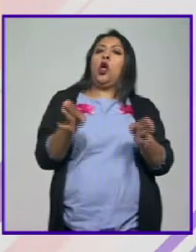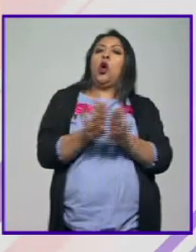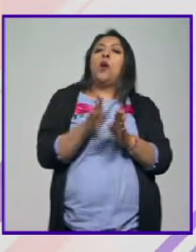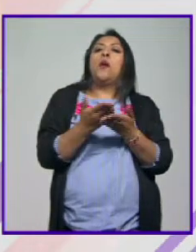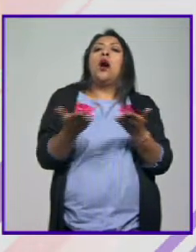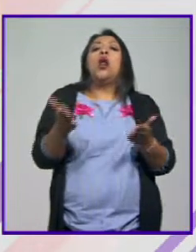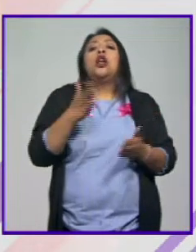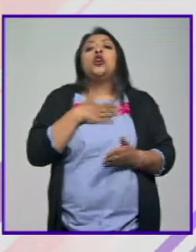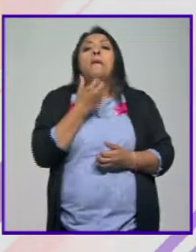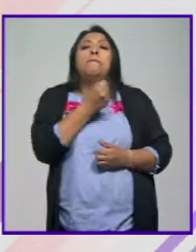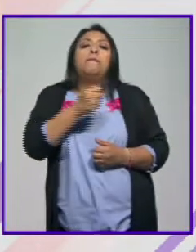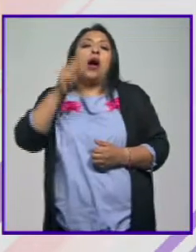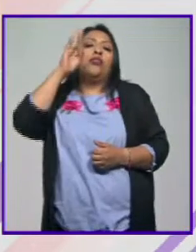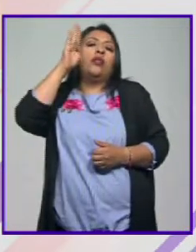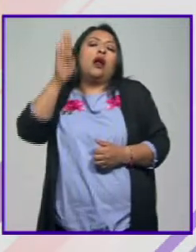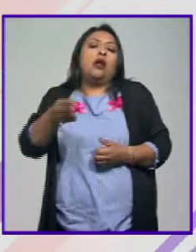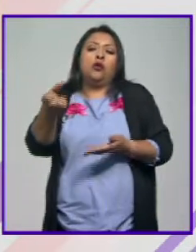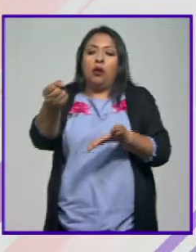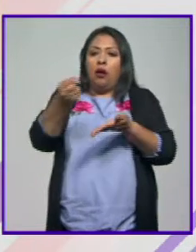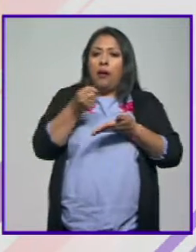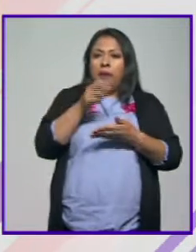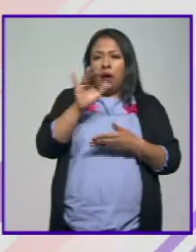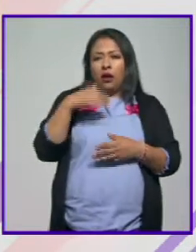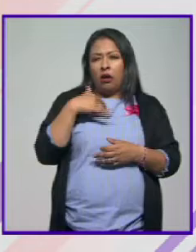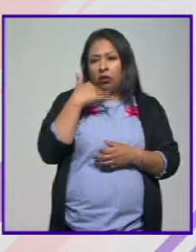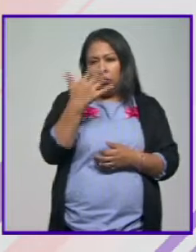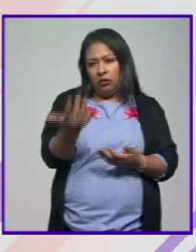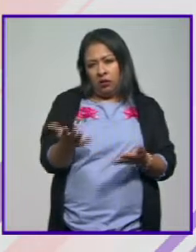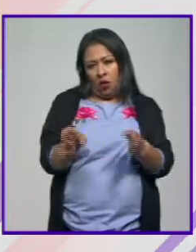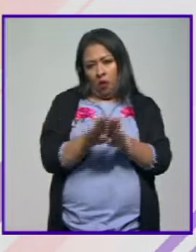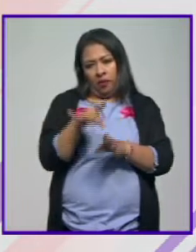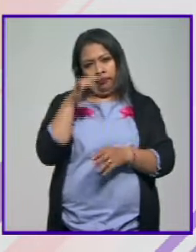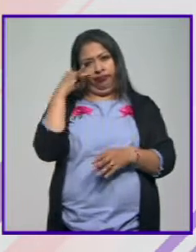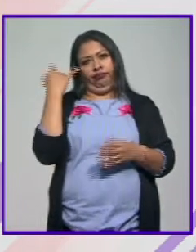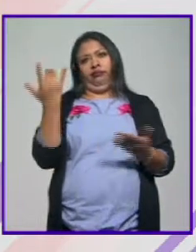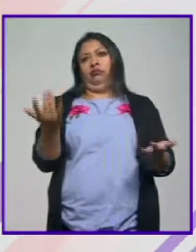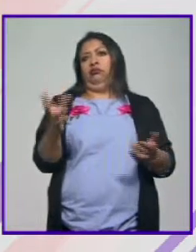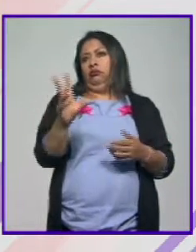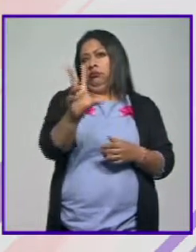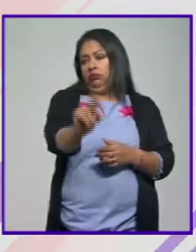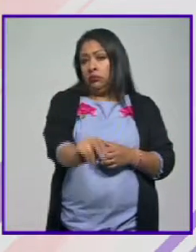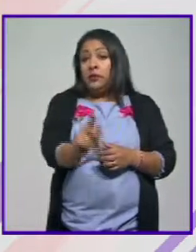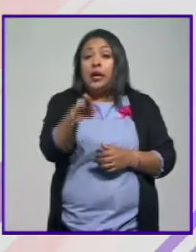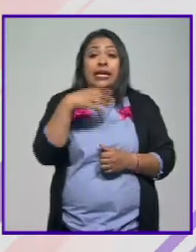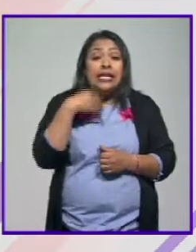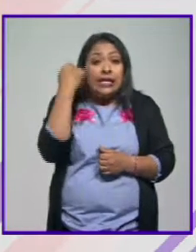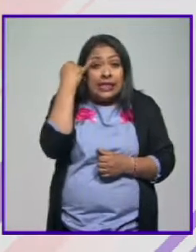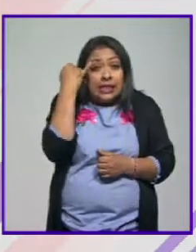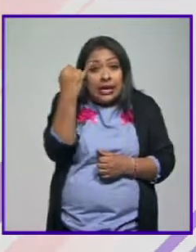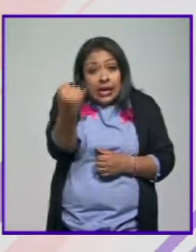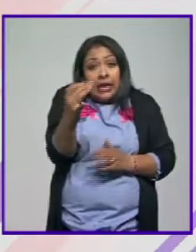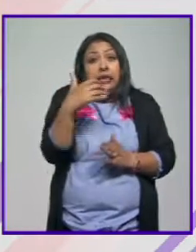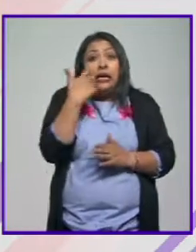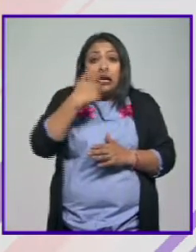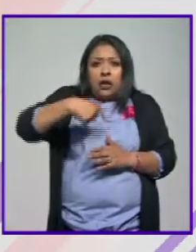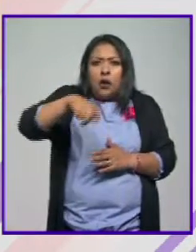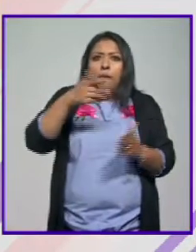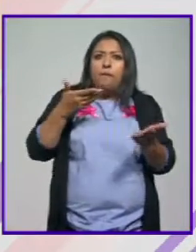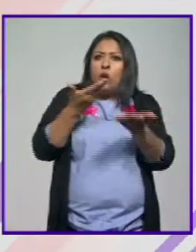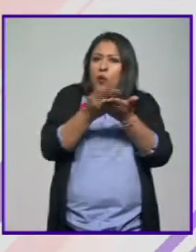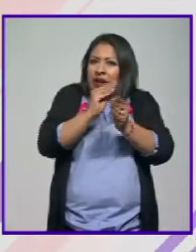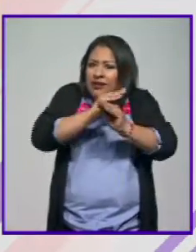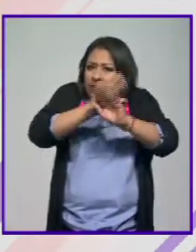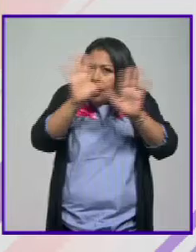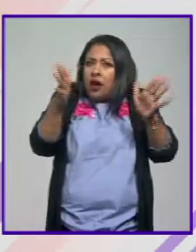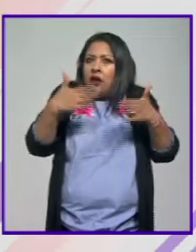resulta que porque soy talentoso y me entregan una beca, soy corrupto. Entonces, la idea aquí es que ellos quieren propuestas